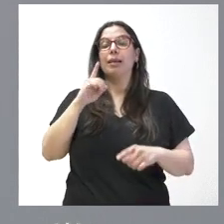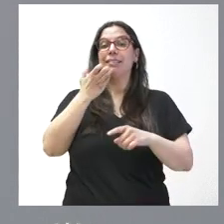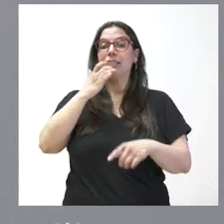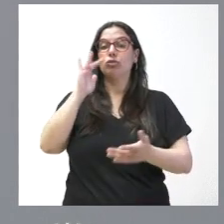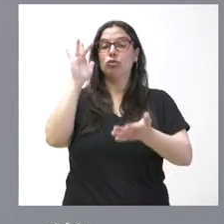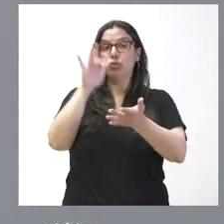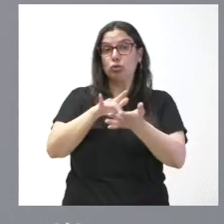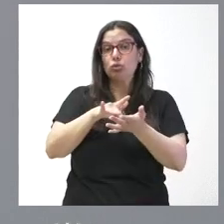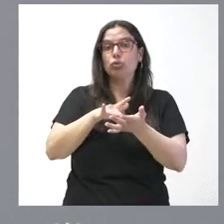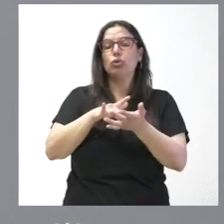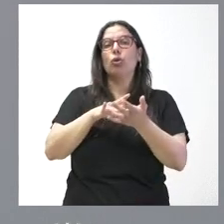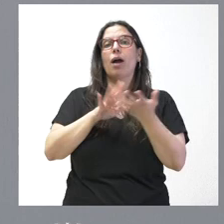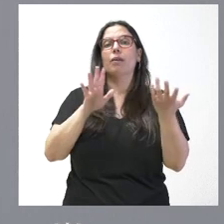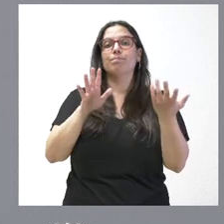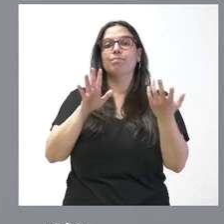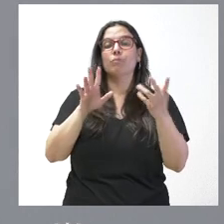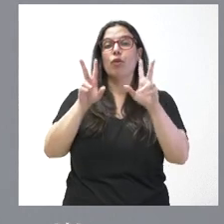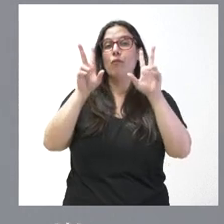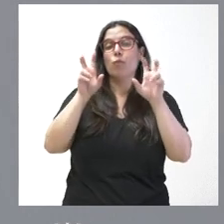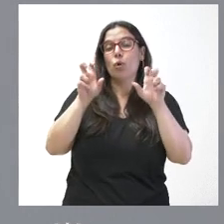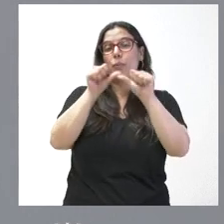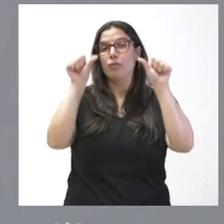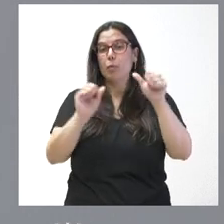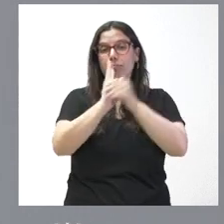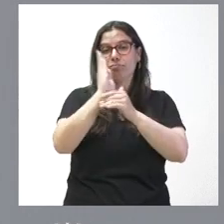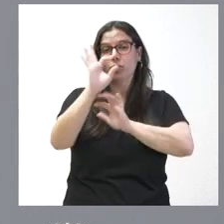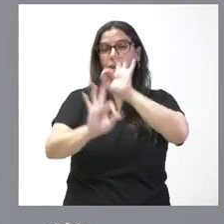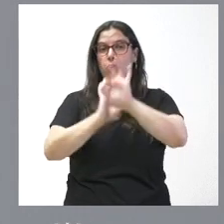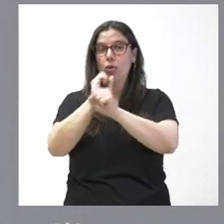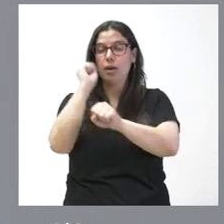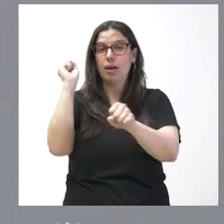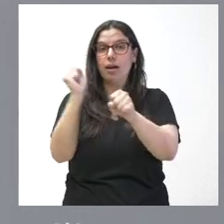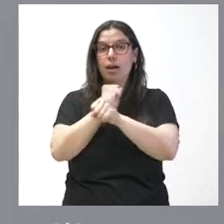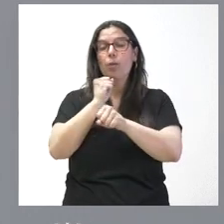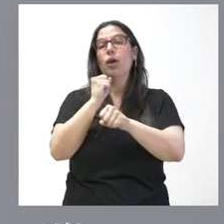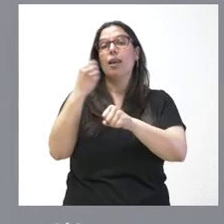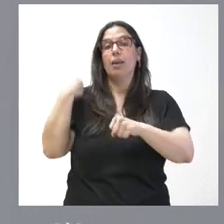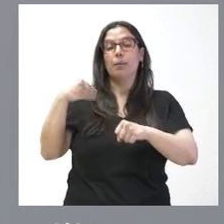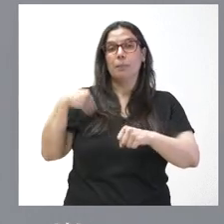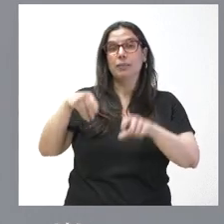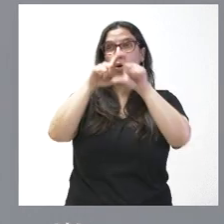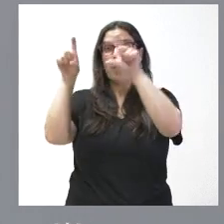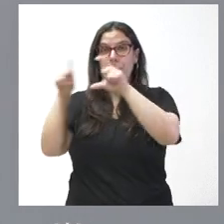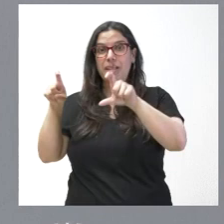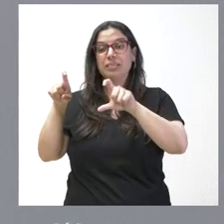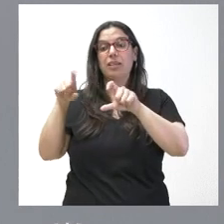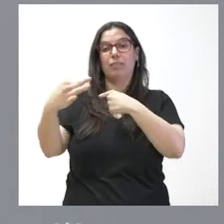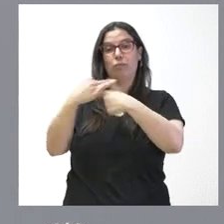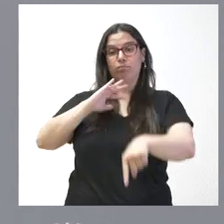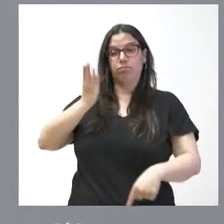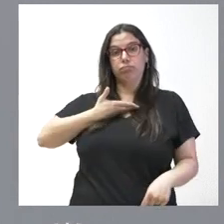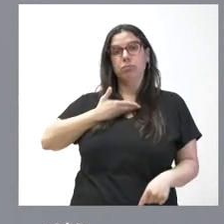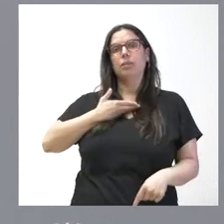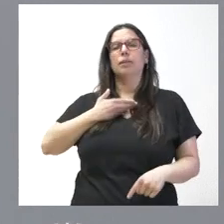derivar de las nuevas formas de producción y organización laboral en el ámbito del tejido empresarial. Esta estrategia contiene